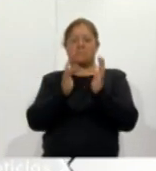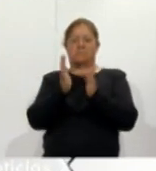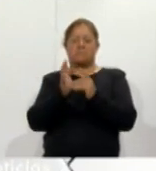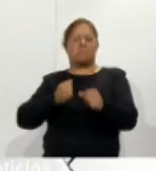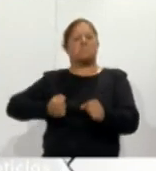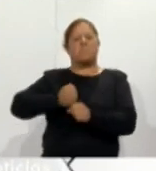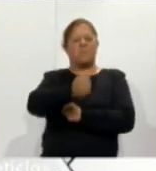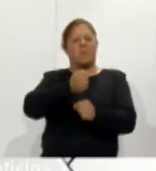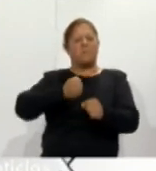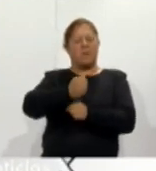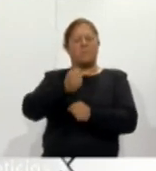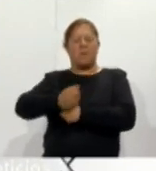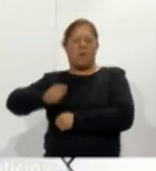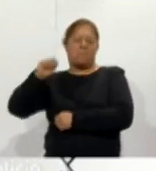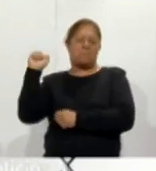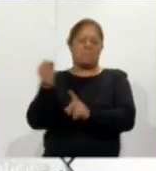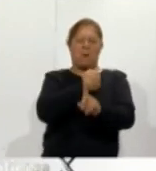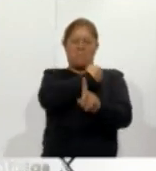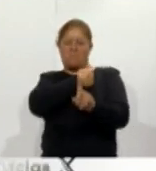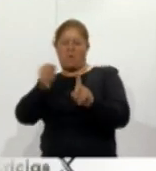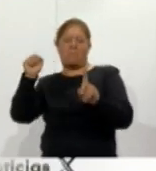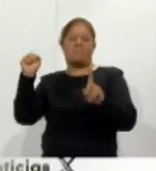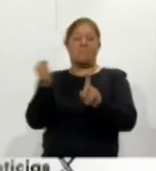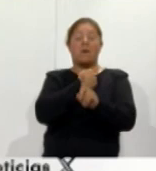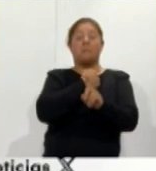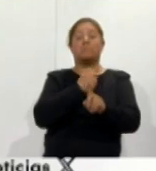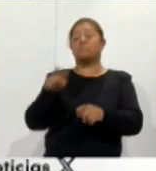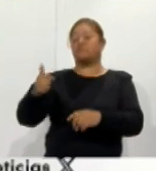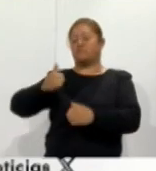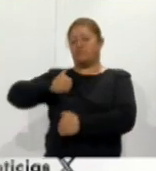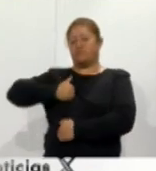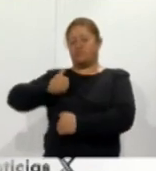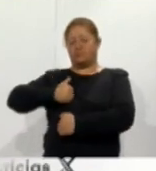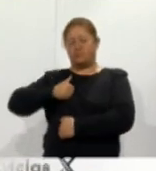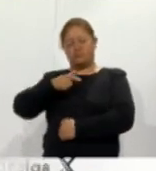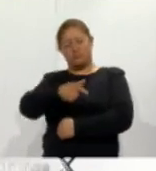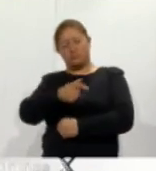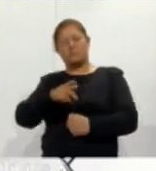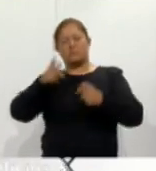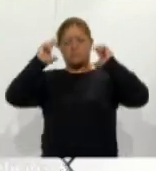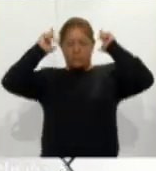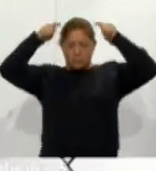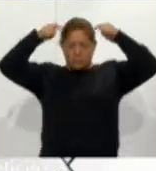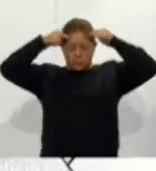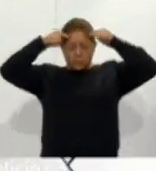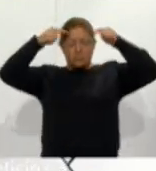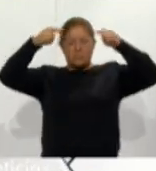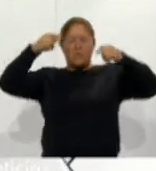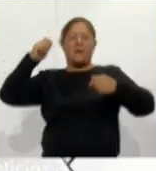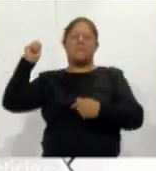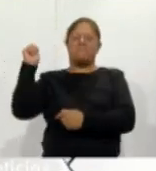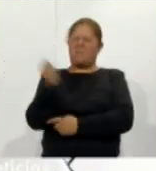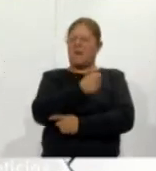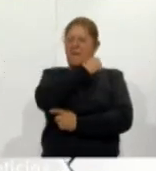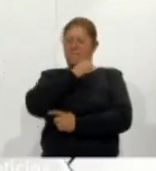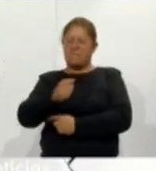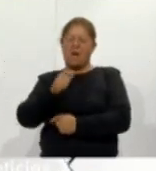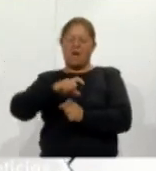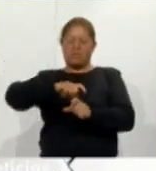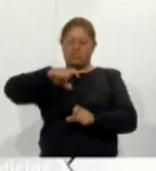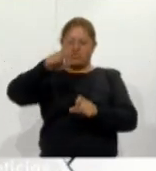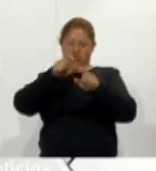los verdugos y los soldados a donde lo coronan donde lo flagelan